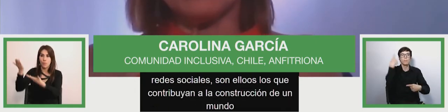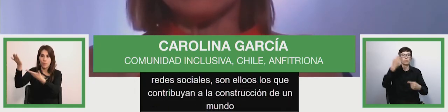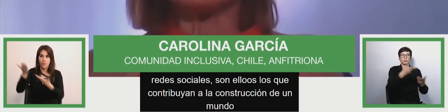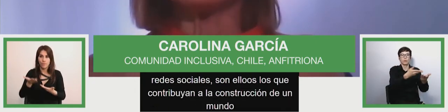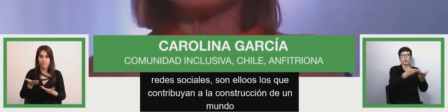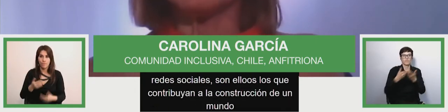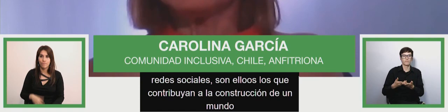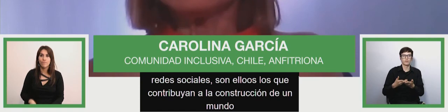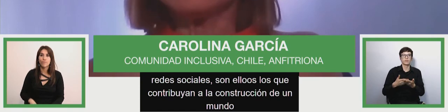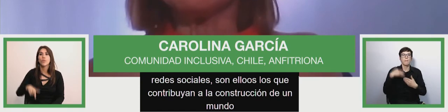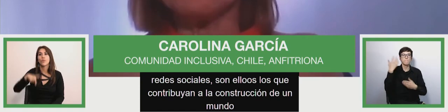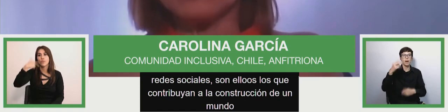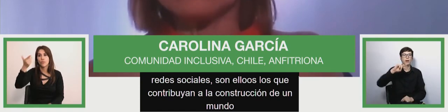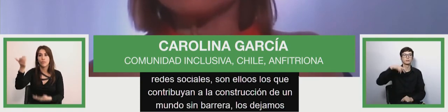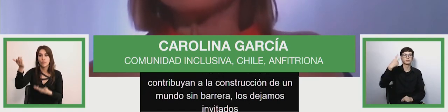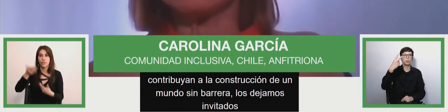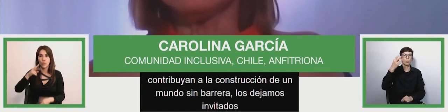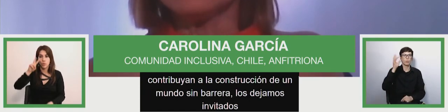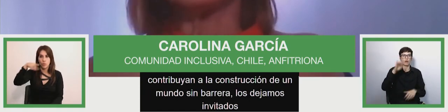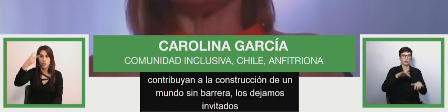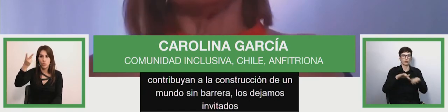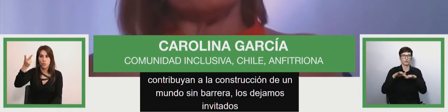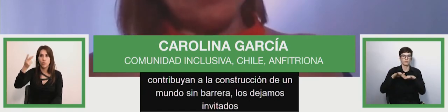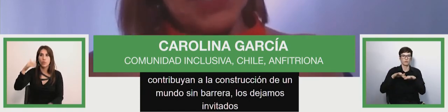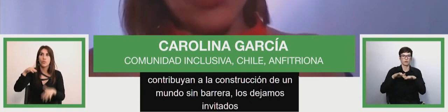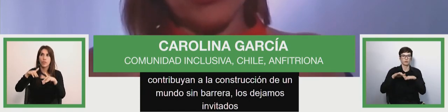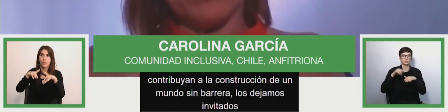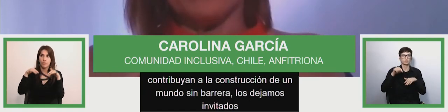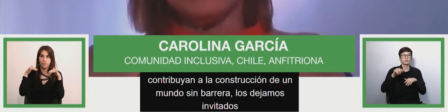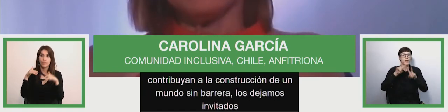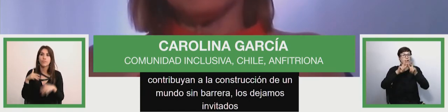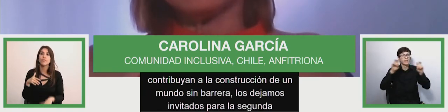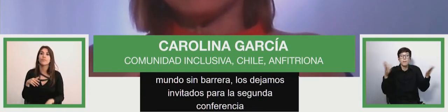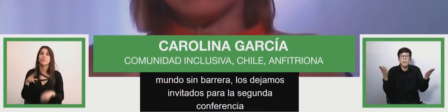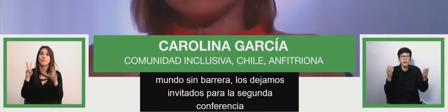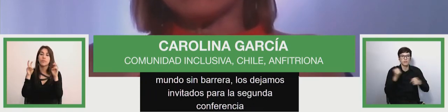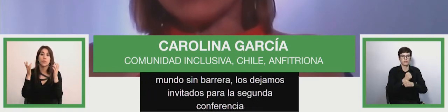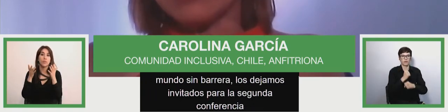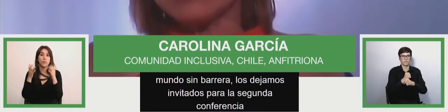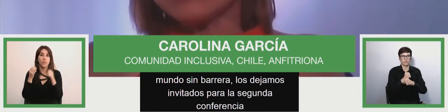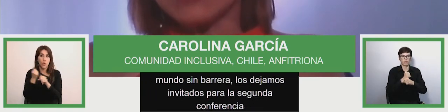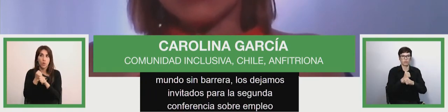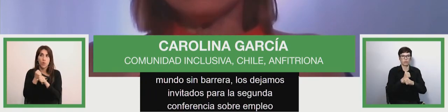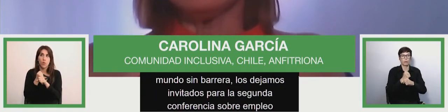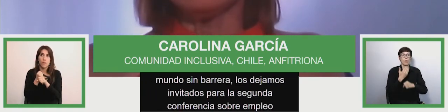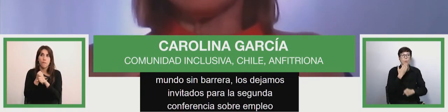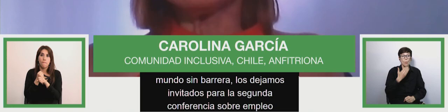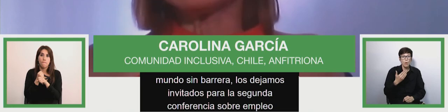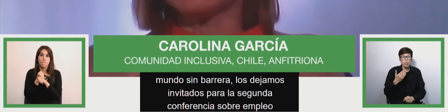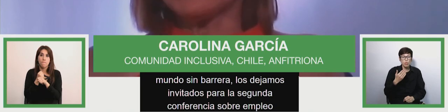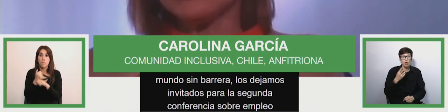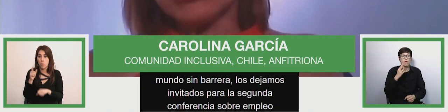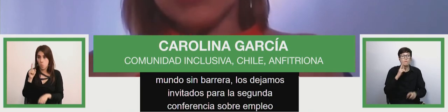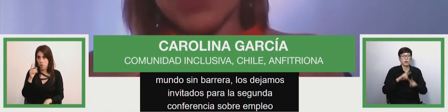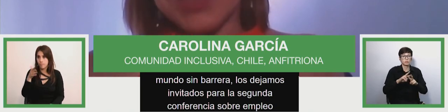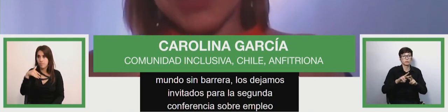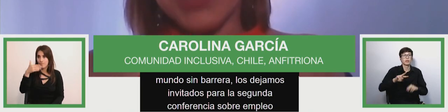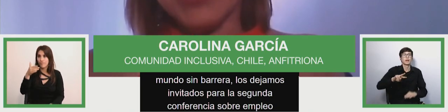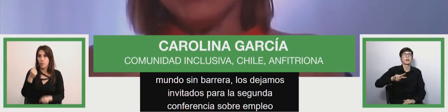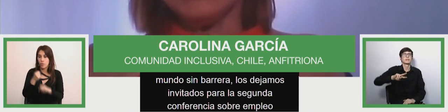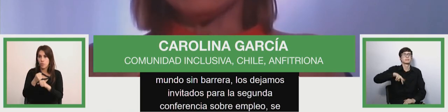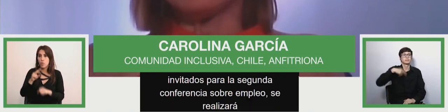para la segunda conferencia sobre empleo que se realizará el segundo